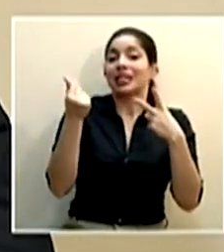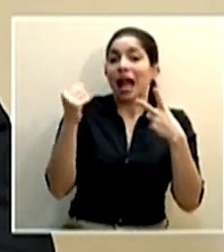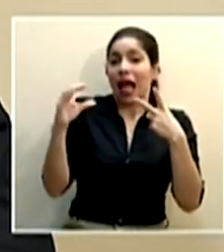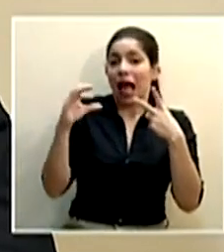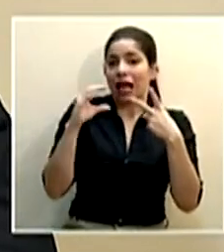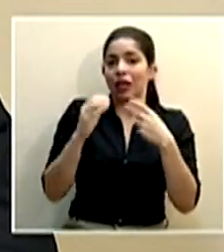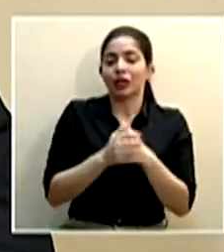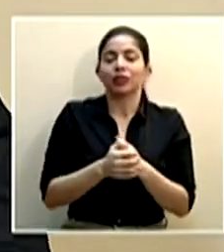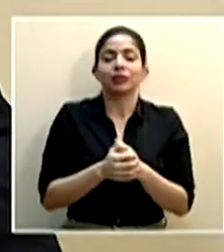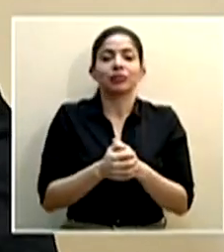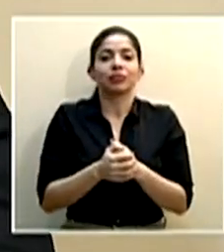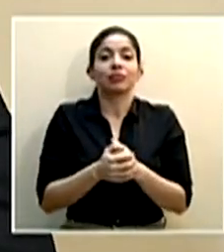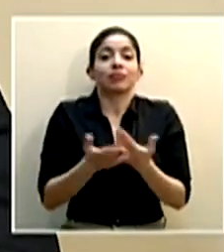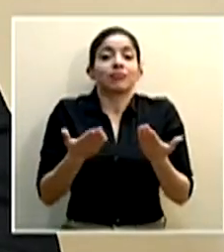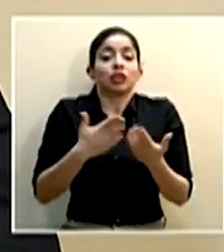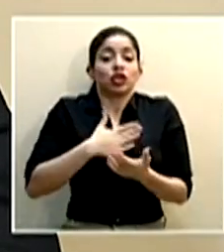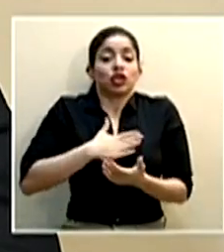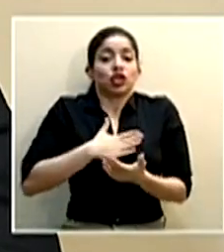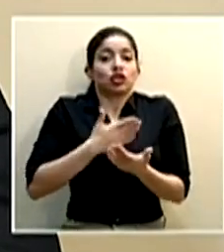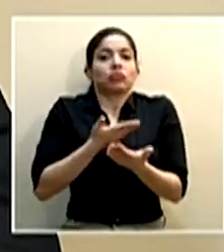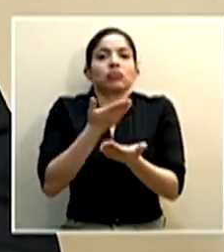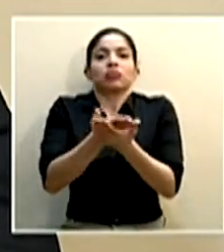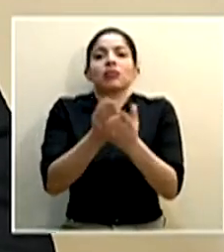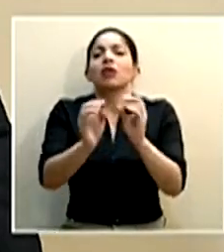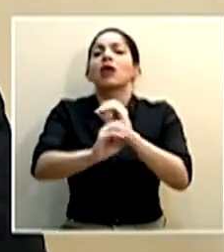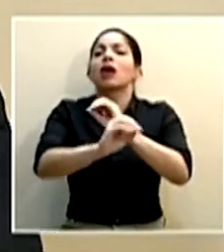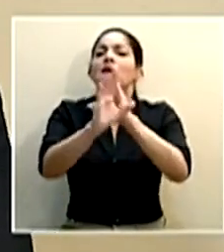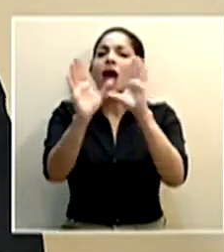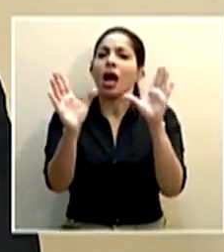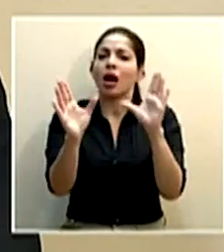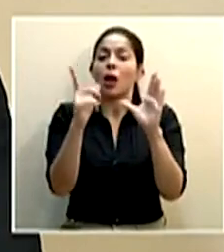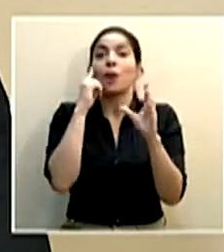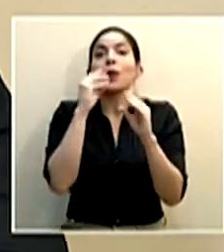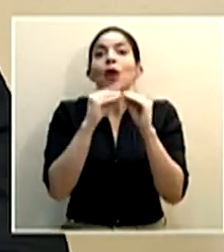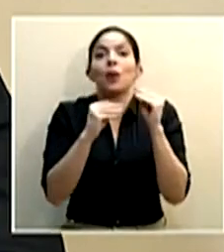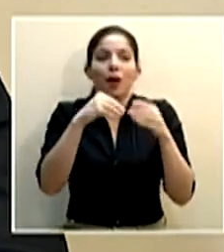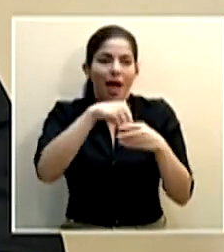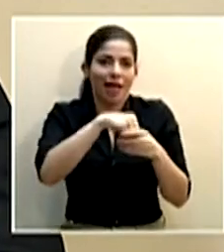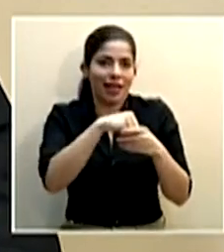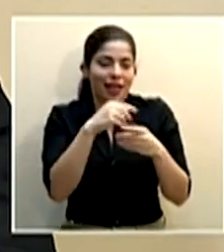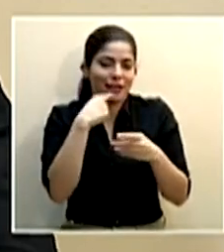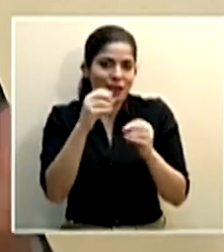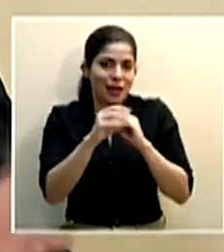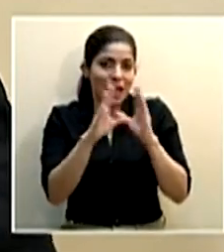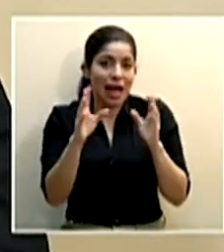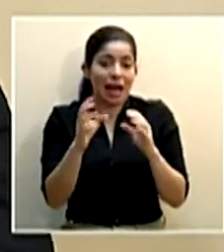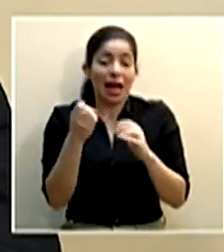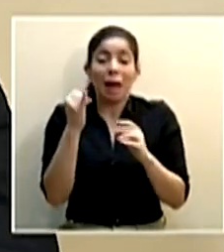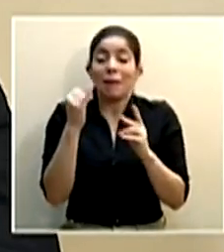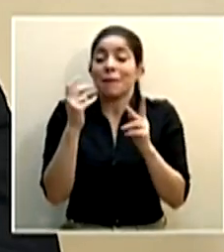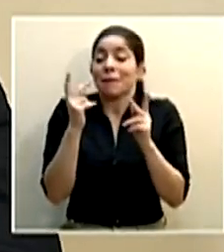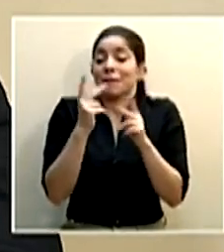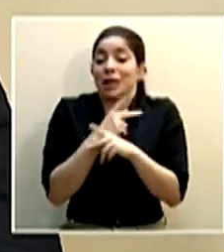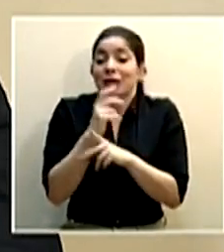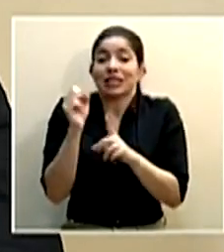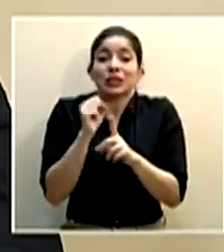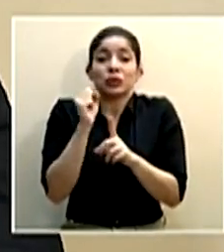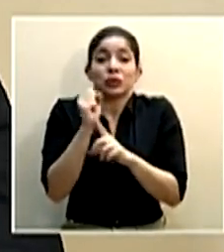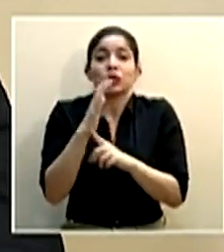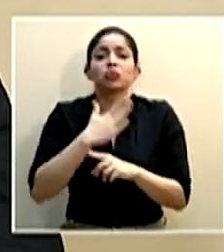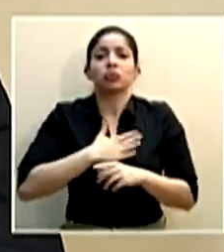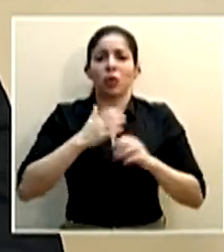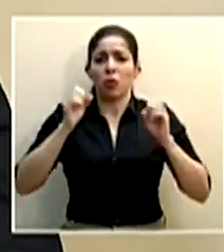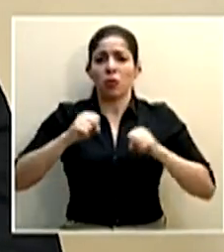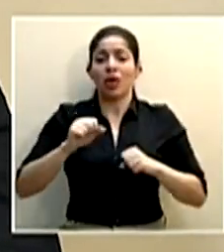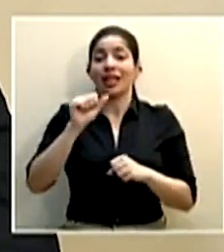yo lo planteé así de claro, por lo menos a lo interno. En el peor de los casos, yo puedo